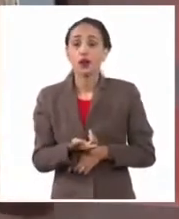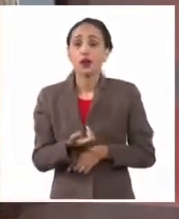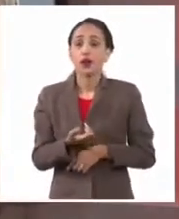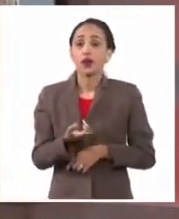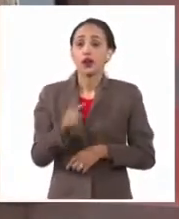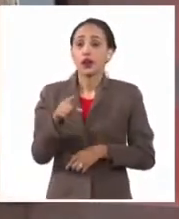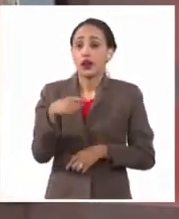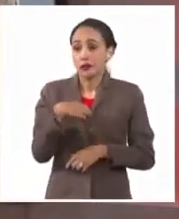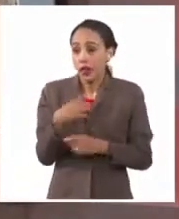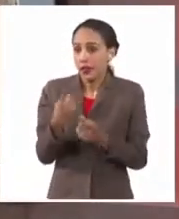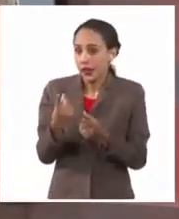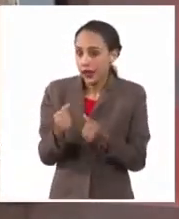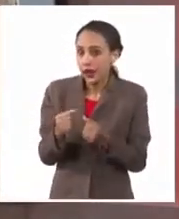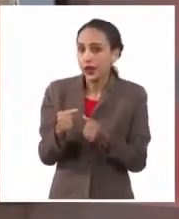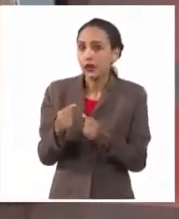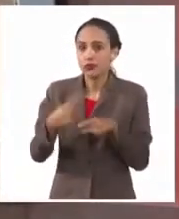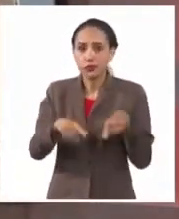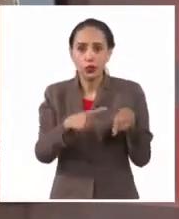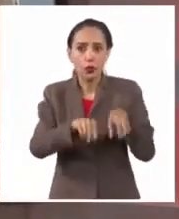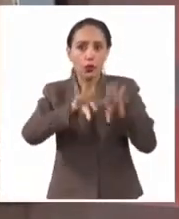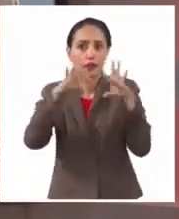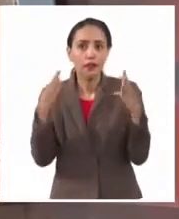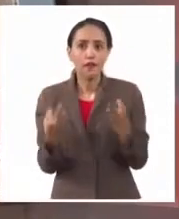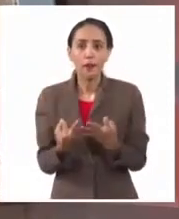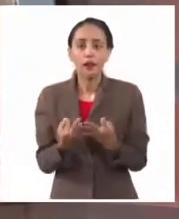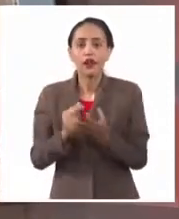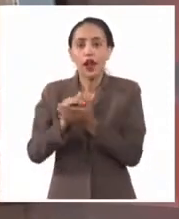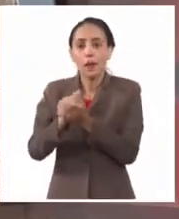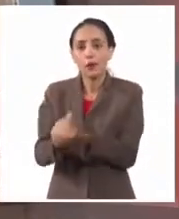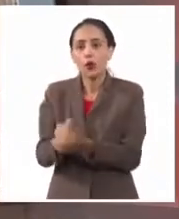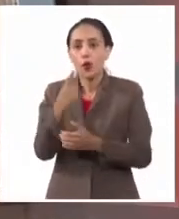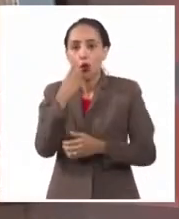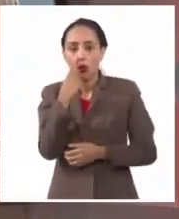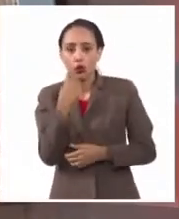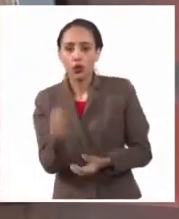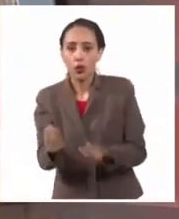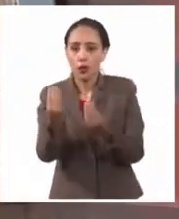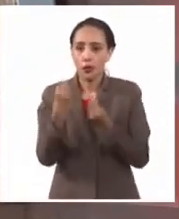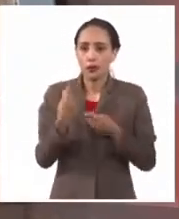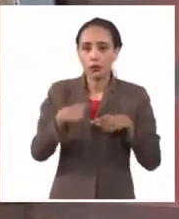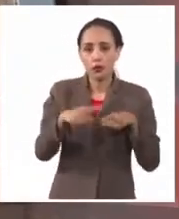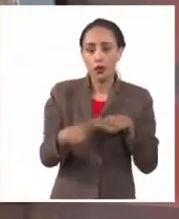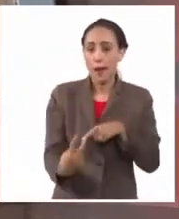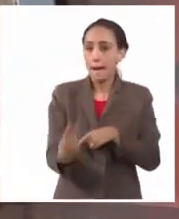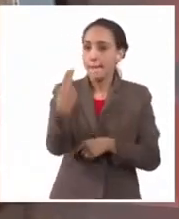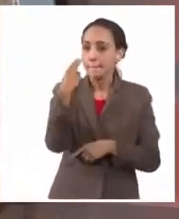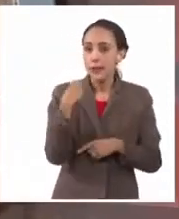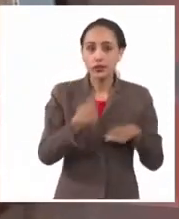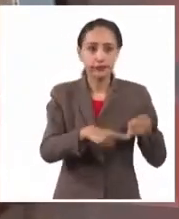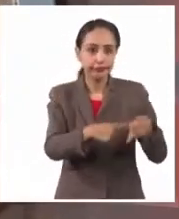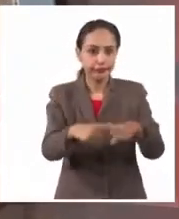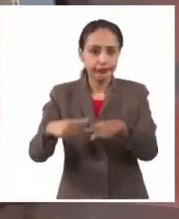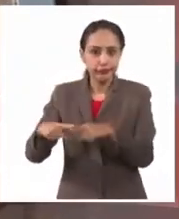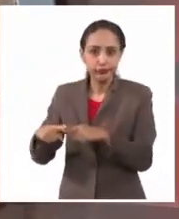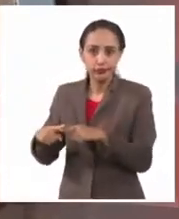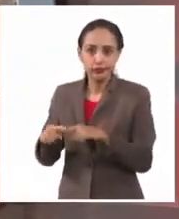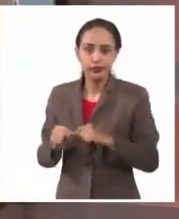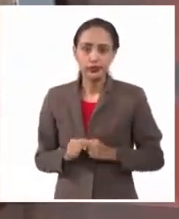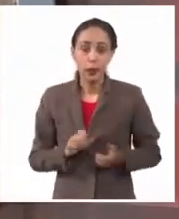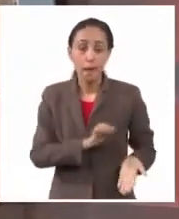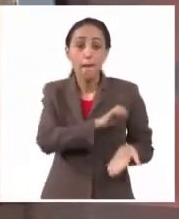de amigos, de conocidos, pues, determinados envíos, determinada paquetería,